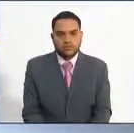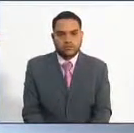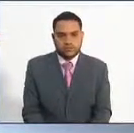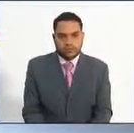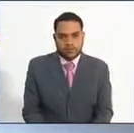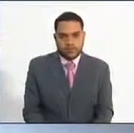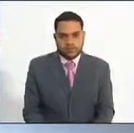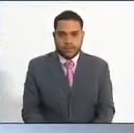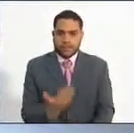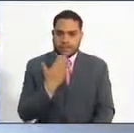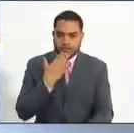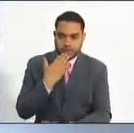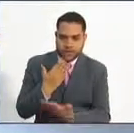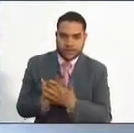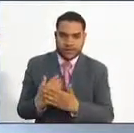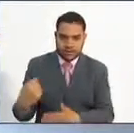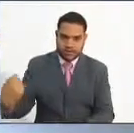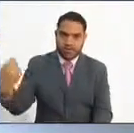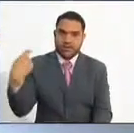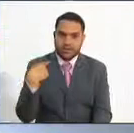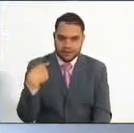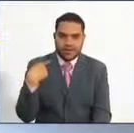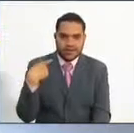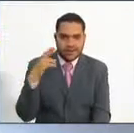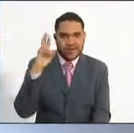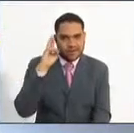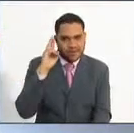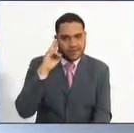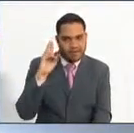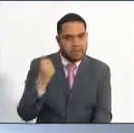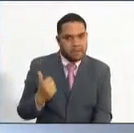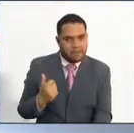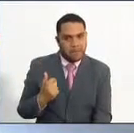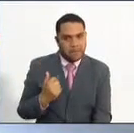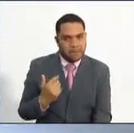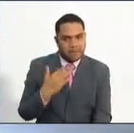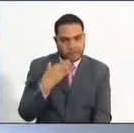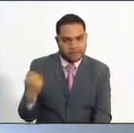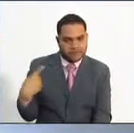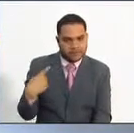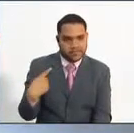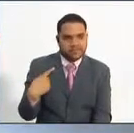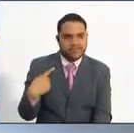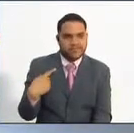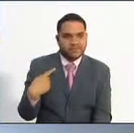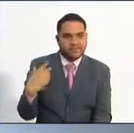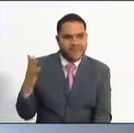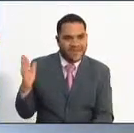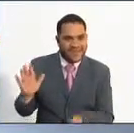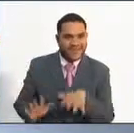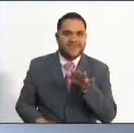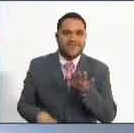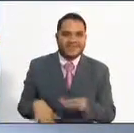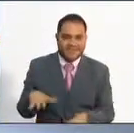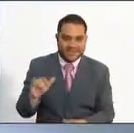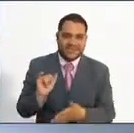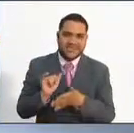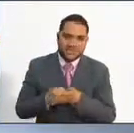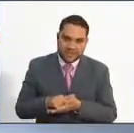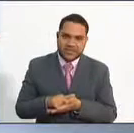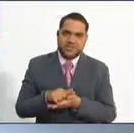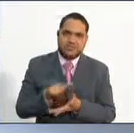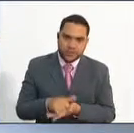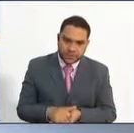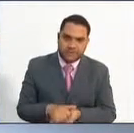Muchas gracias por hacer esta pregunta muy interesante, pues es tal vez muy frecuente la manifestación de los